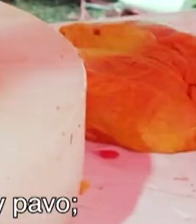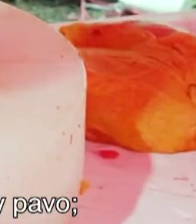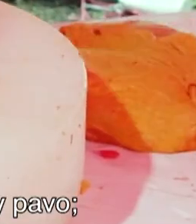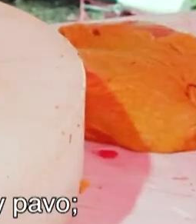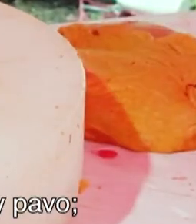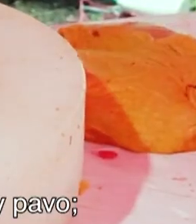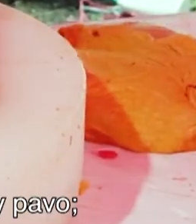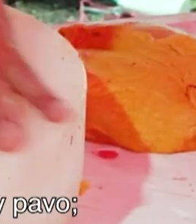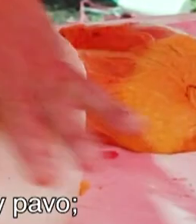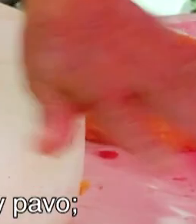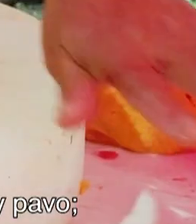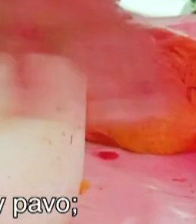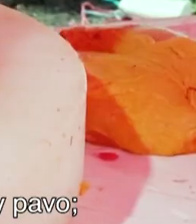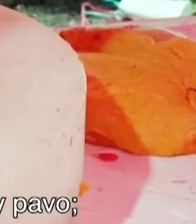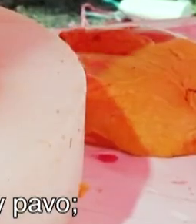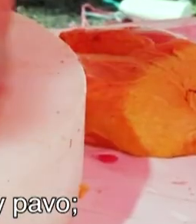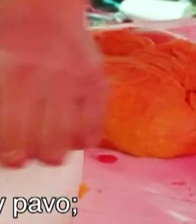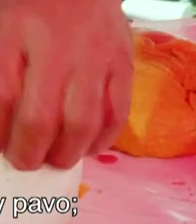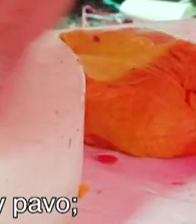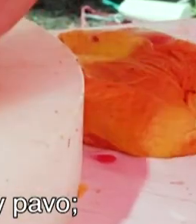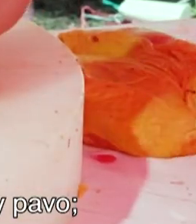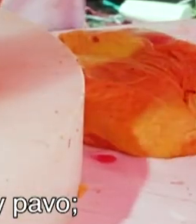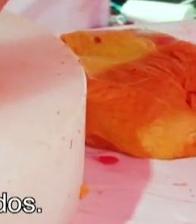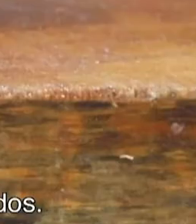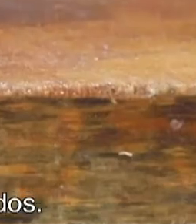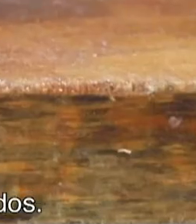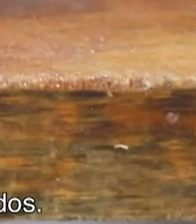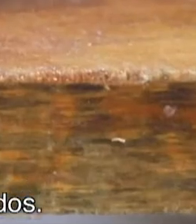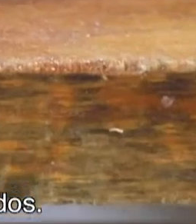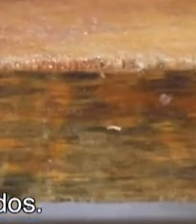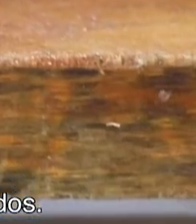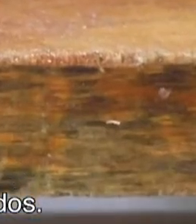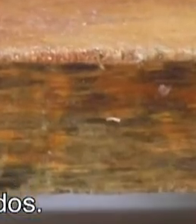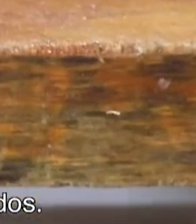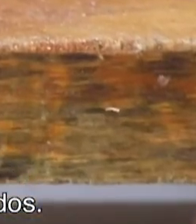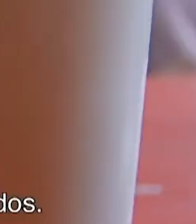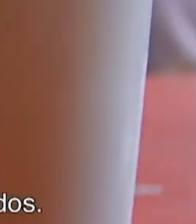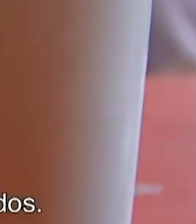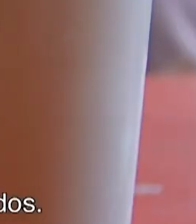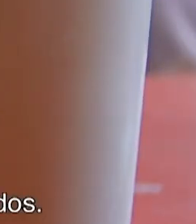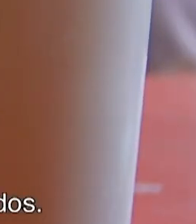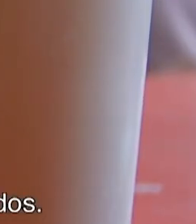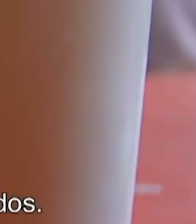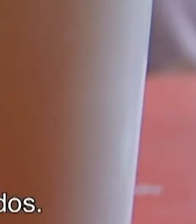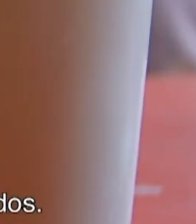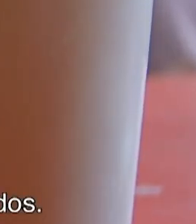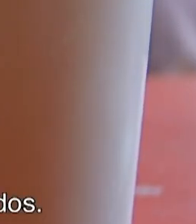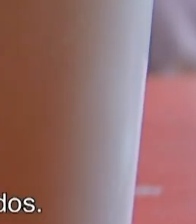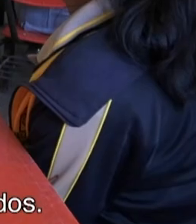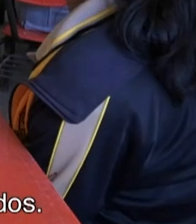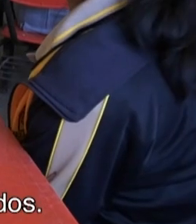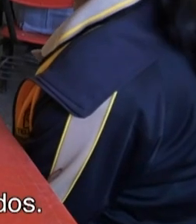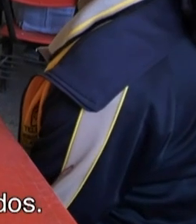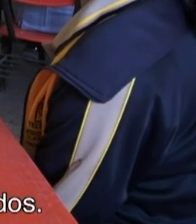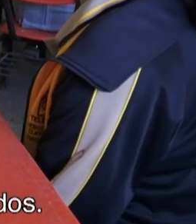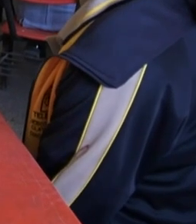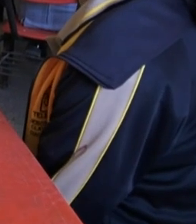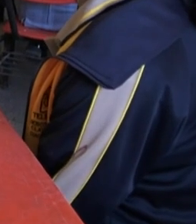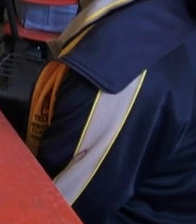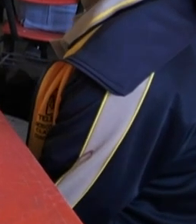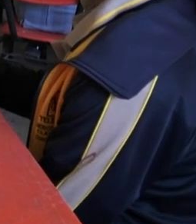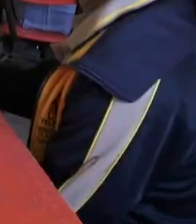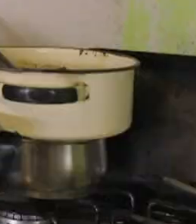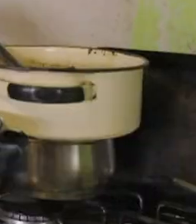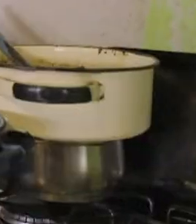deberá ofrecer pescado y aves como pollo y pavo, magros y sin piel, asados, horneados o cocidos.